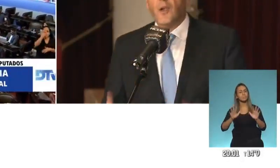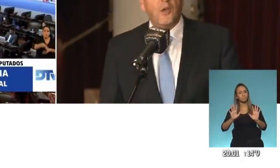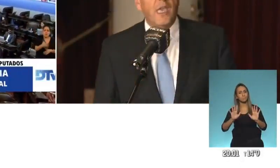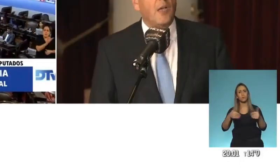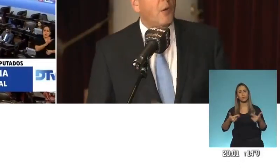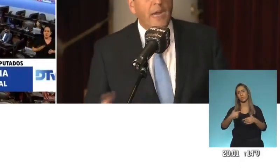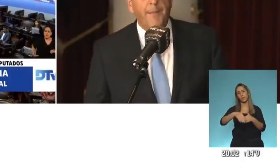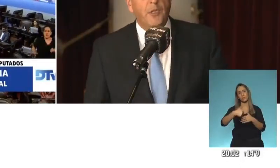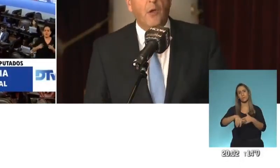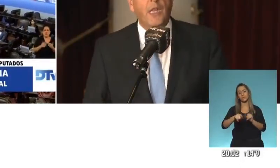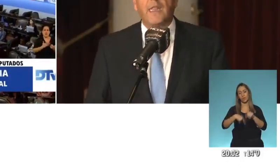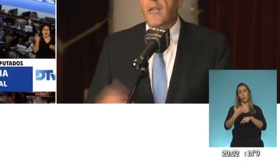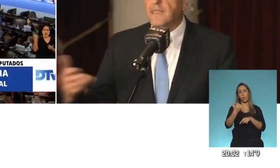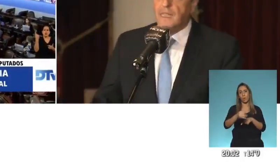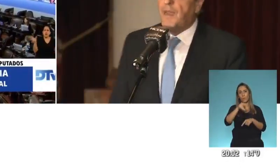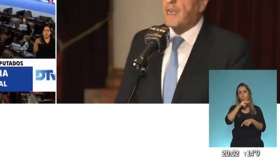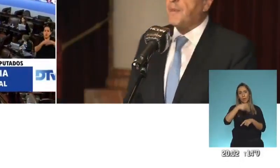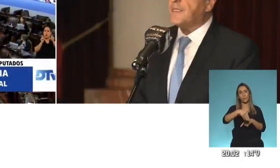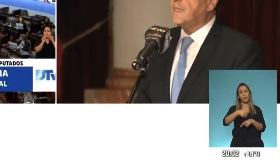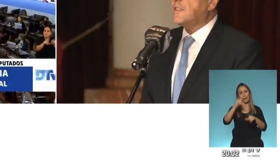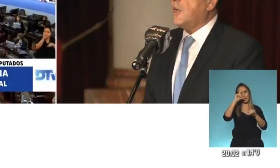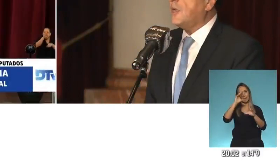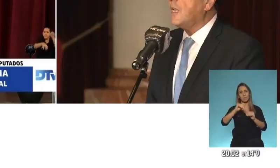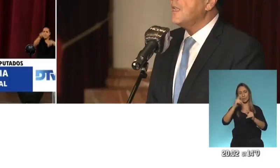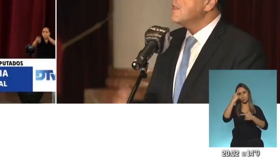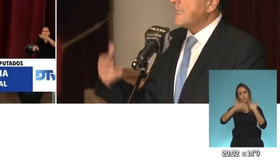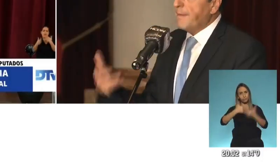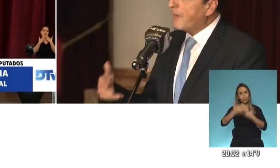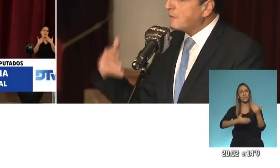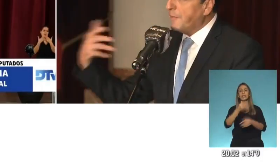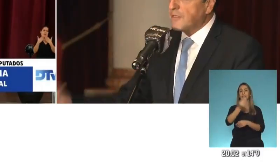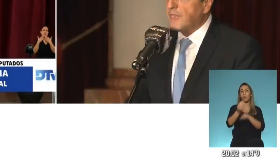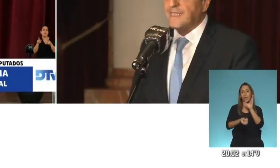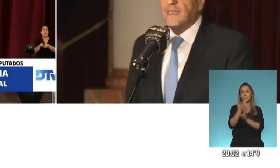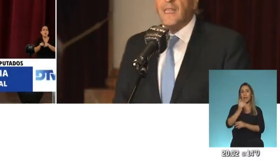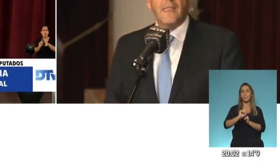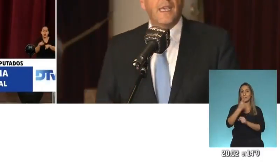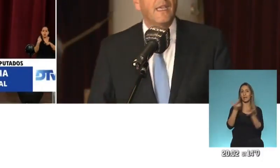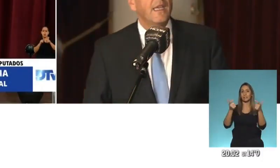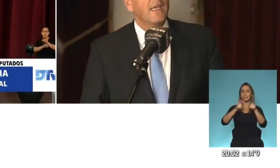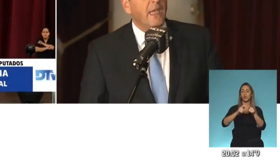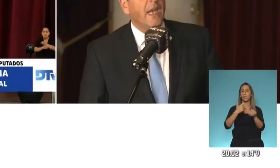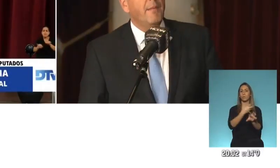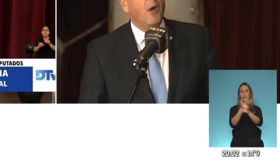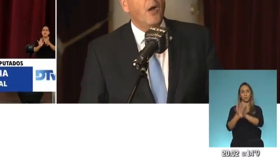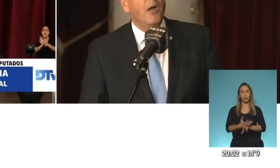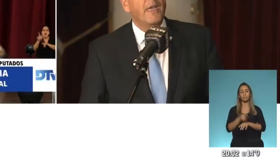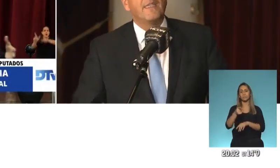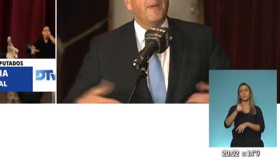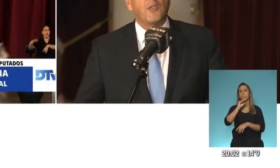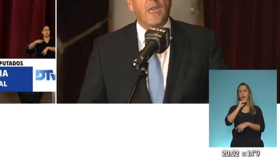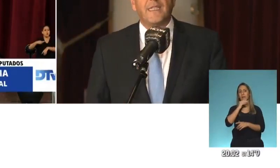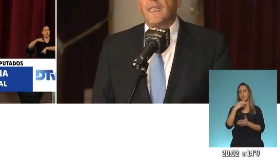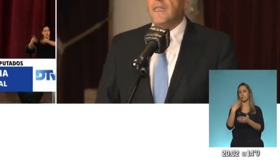capacitación jueves y viernes de los diputados y el sábado a la mañana, la primera sesión virtual en la Cámara Ojo. Escuchamos a Sergio Massa.